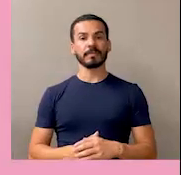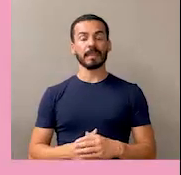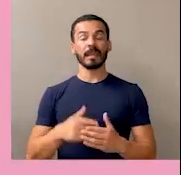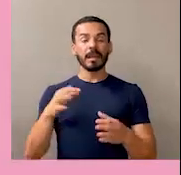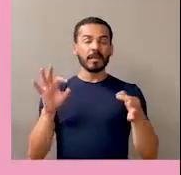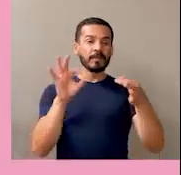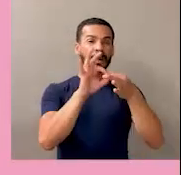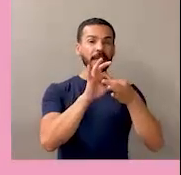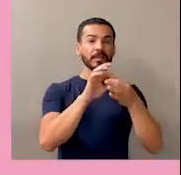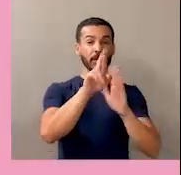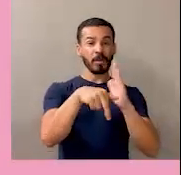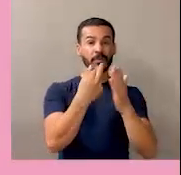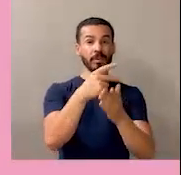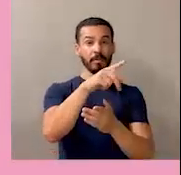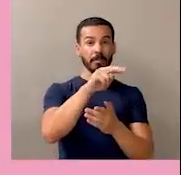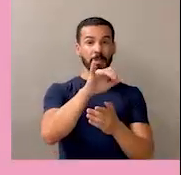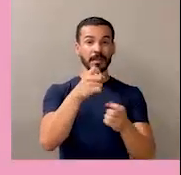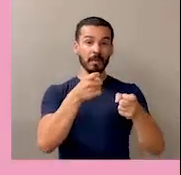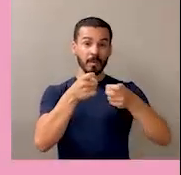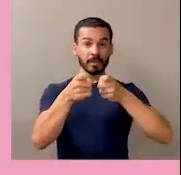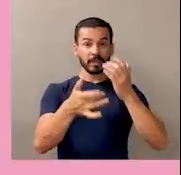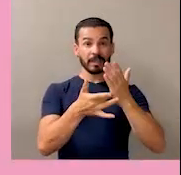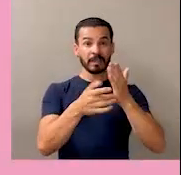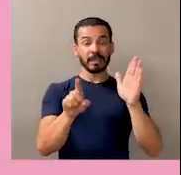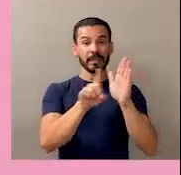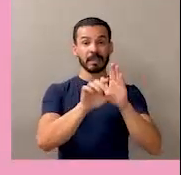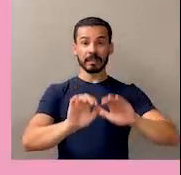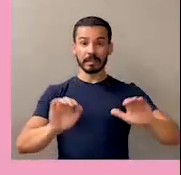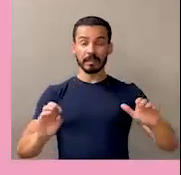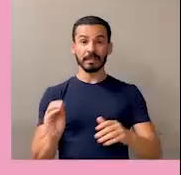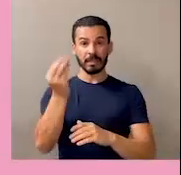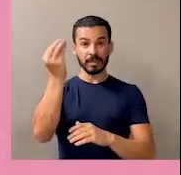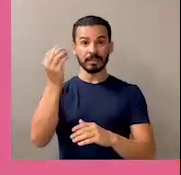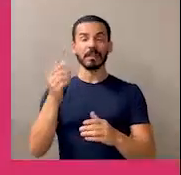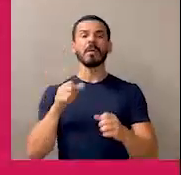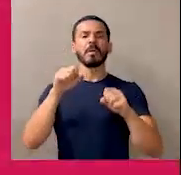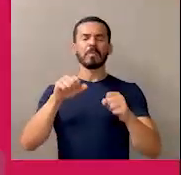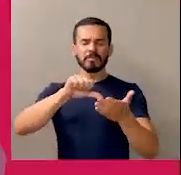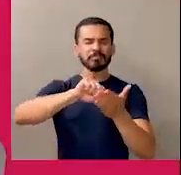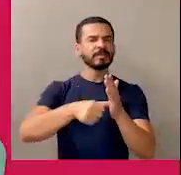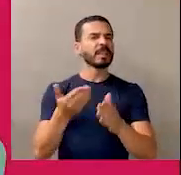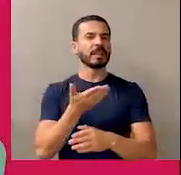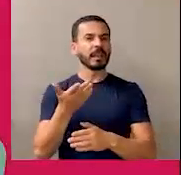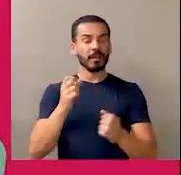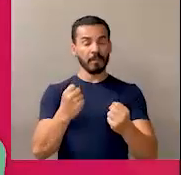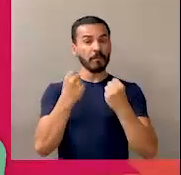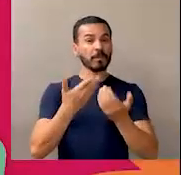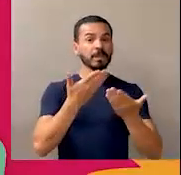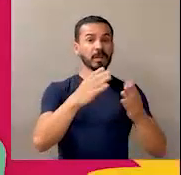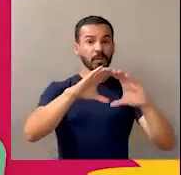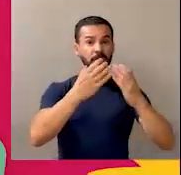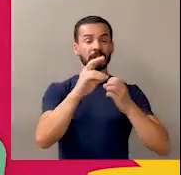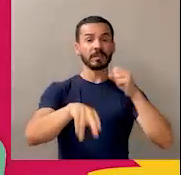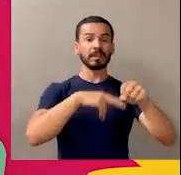En lo que respecta al papel del PANI como rector técnico en derechos de niñez y adolescencia, se puede destacar el fortalecimiento